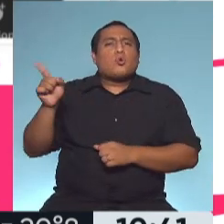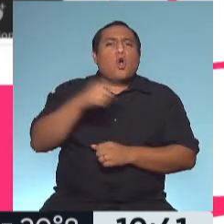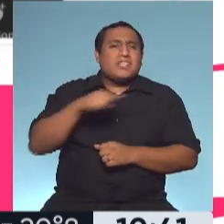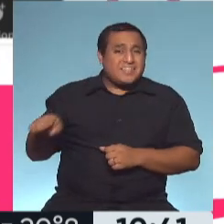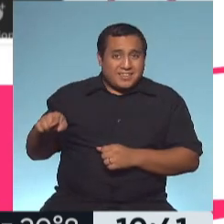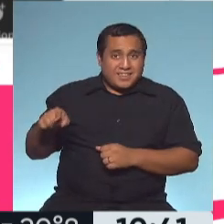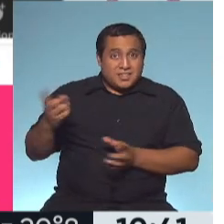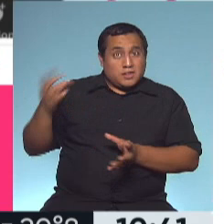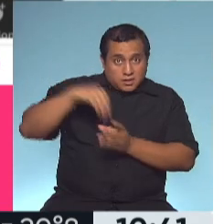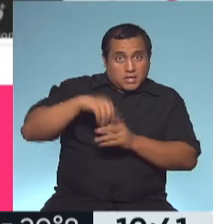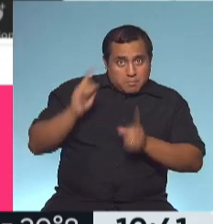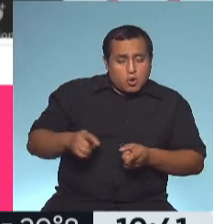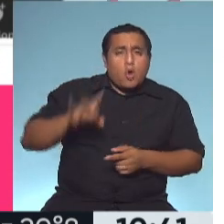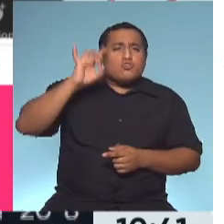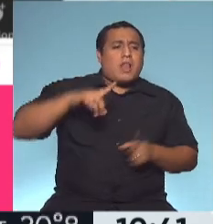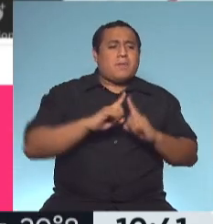trabaja gente del laboratorio?